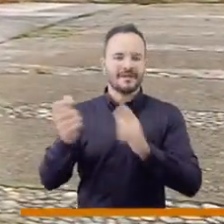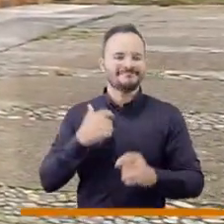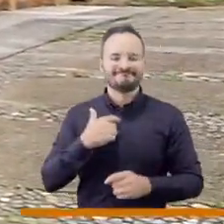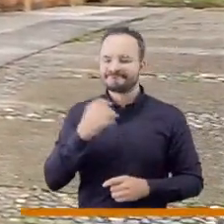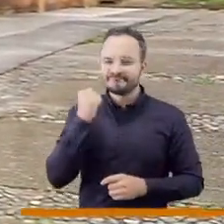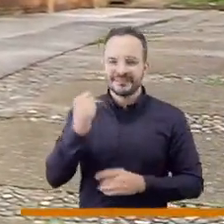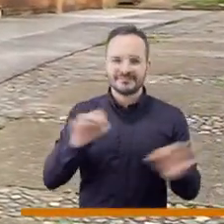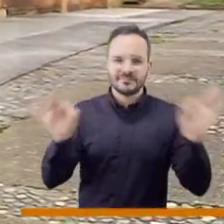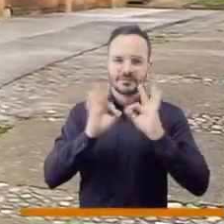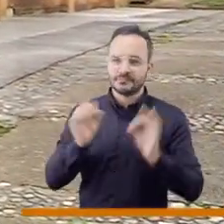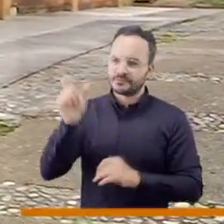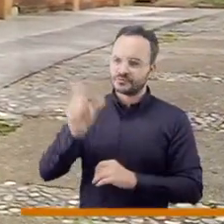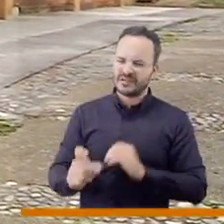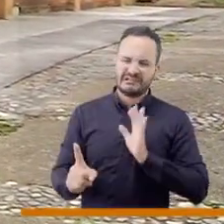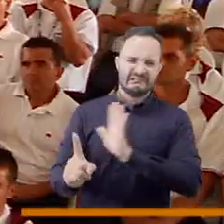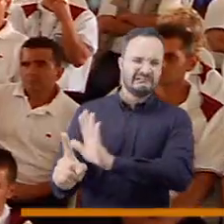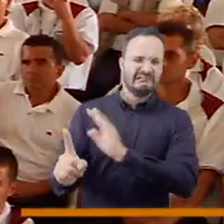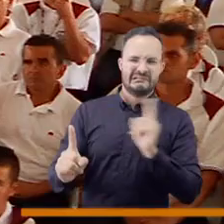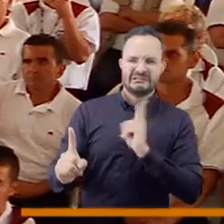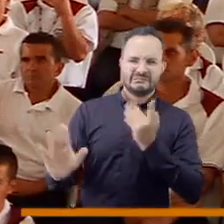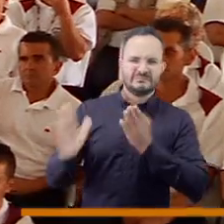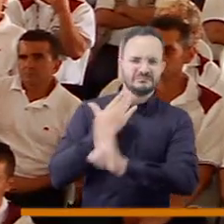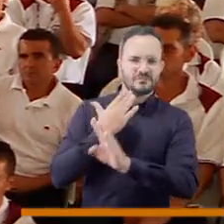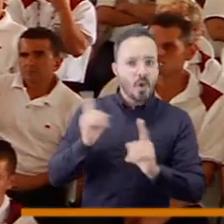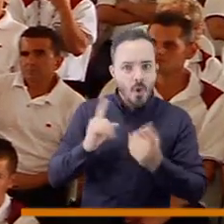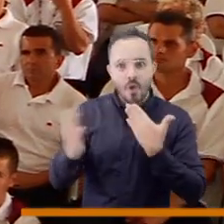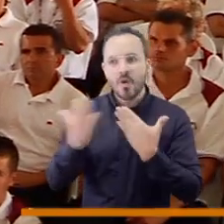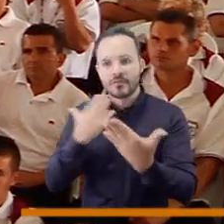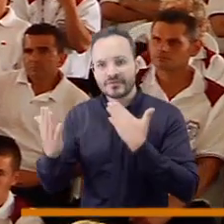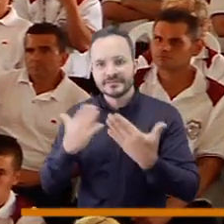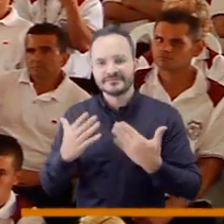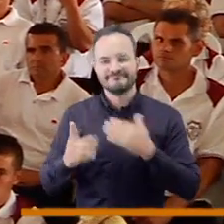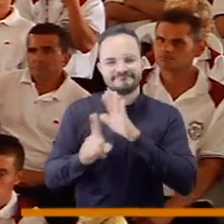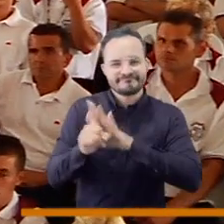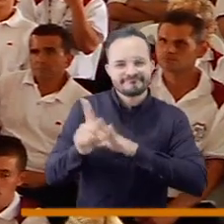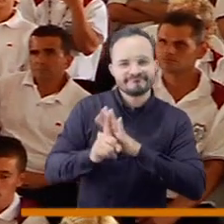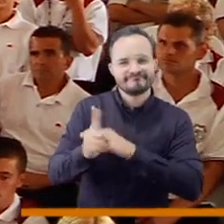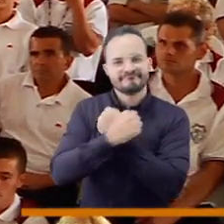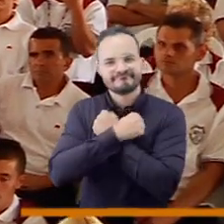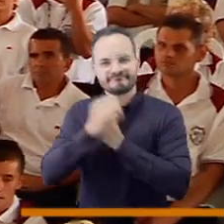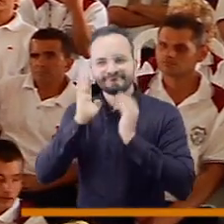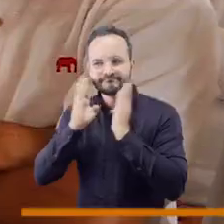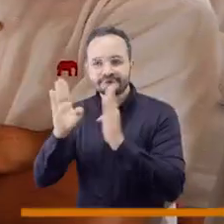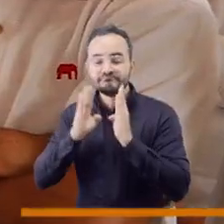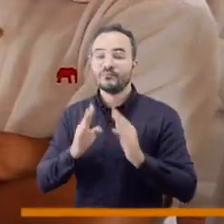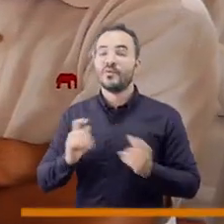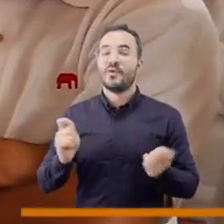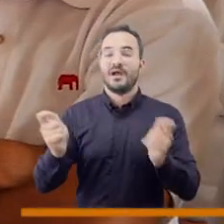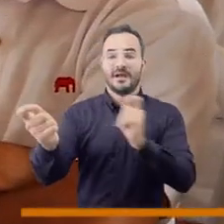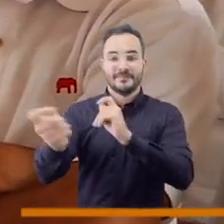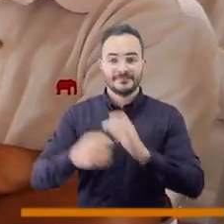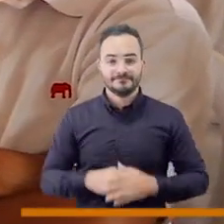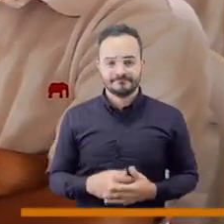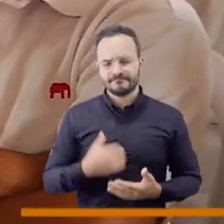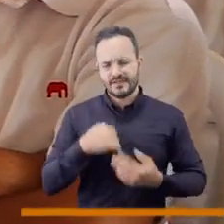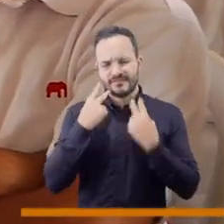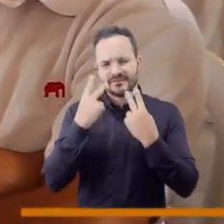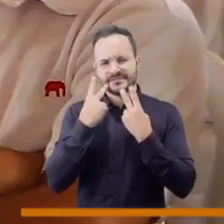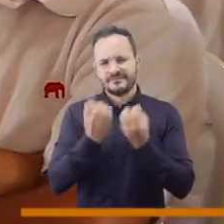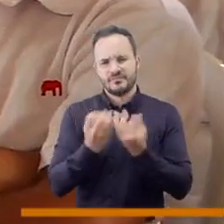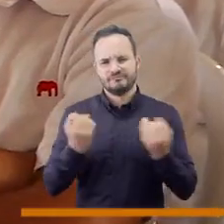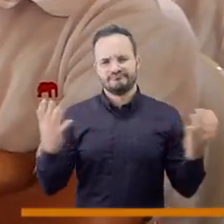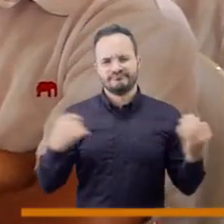comprobamos que cuando la gente se cree en ella, se le da confianza, se le da oportunidades y hay un modelo, digamos, de afecto,